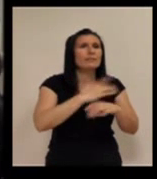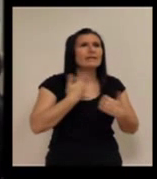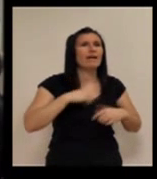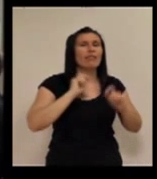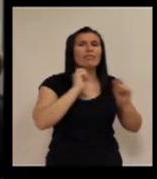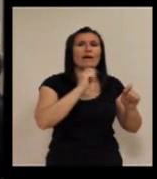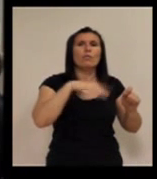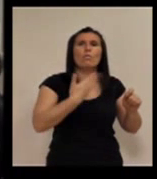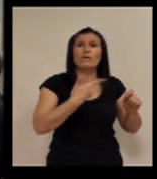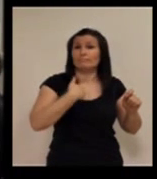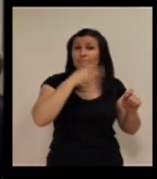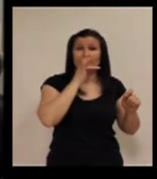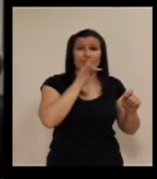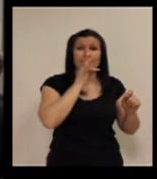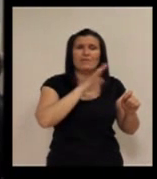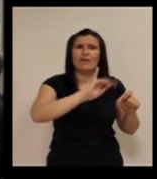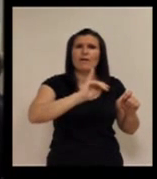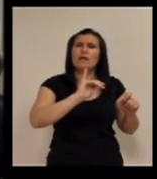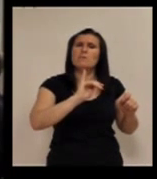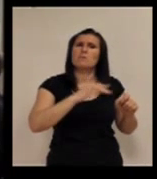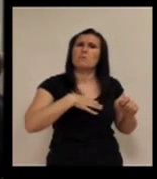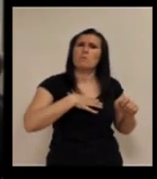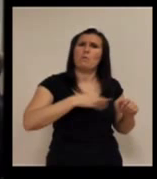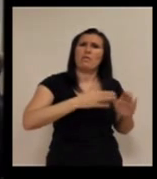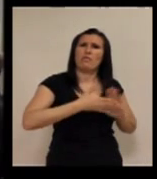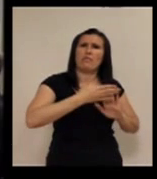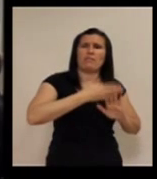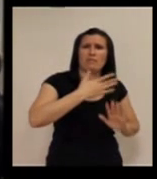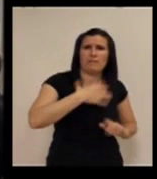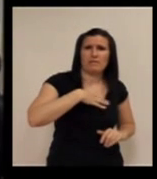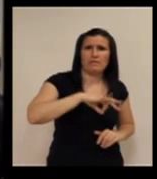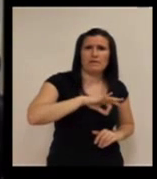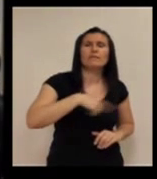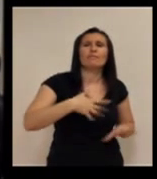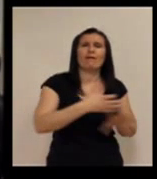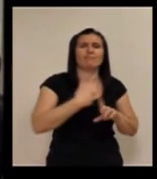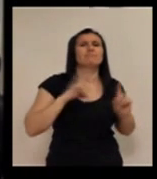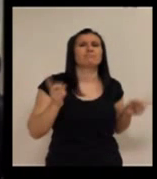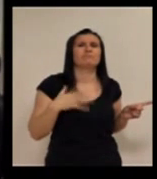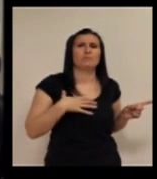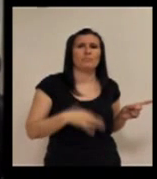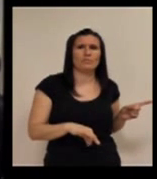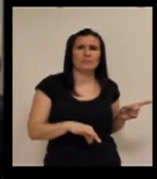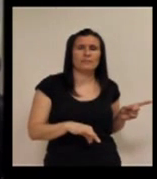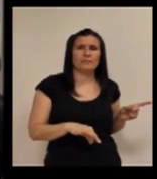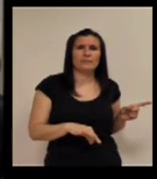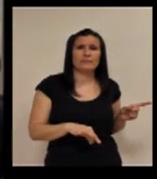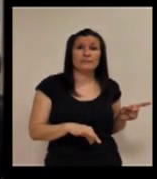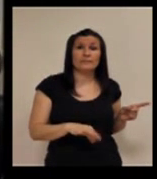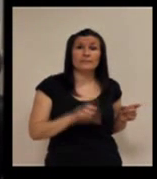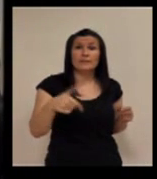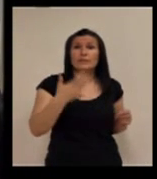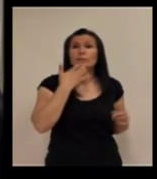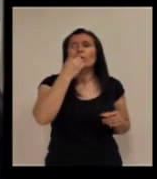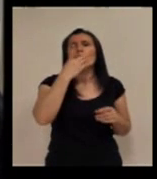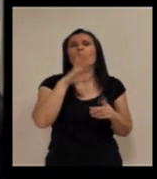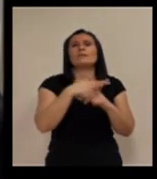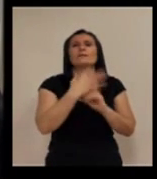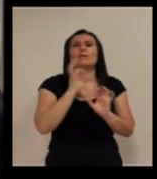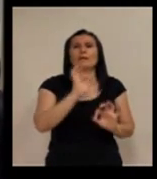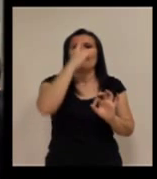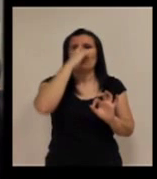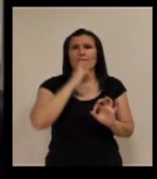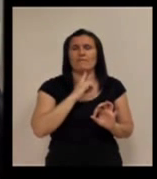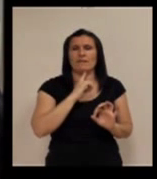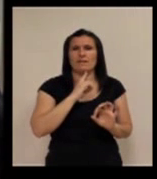la enfermedad, pero que tienen una predisposición a... Se puede prevenir. Eso con un determinado